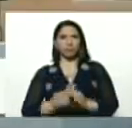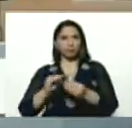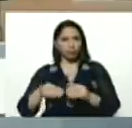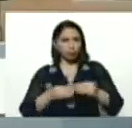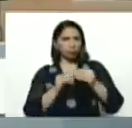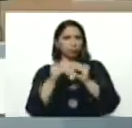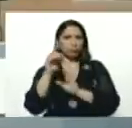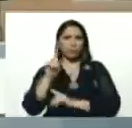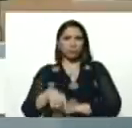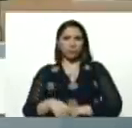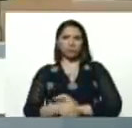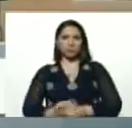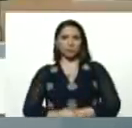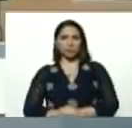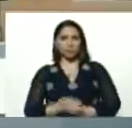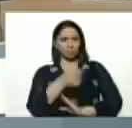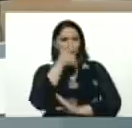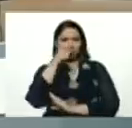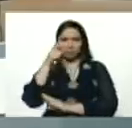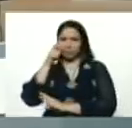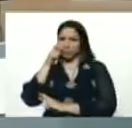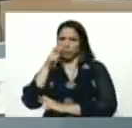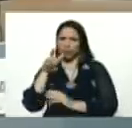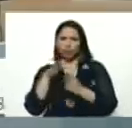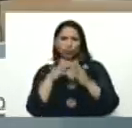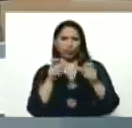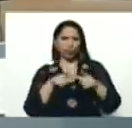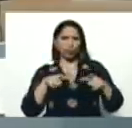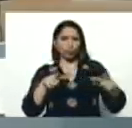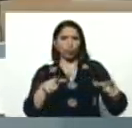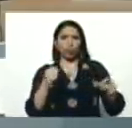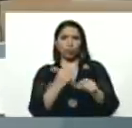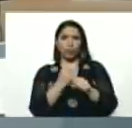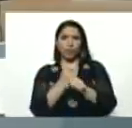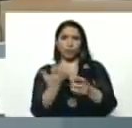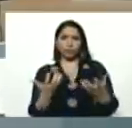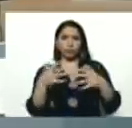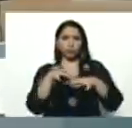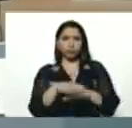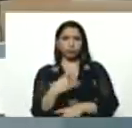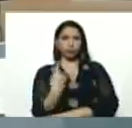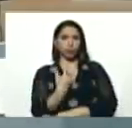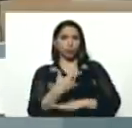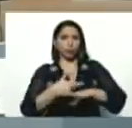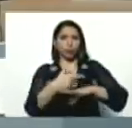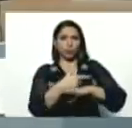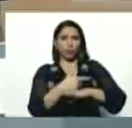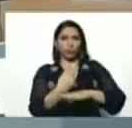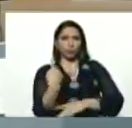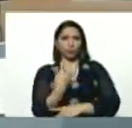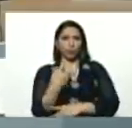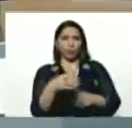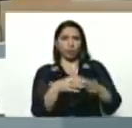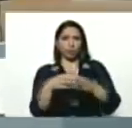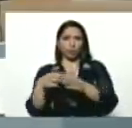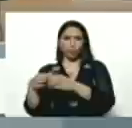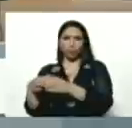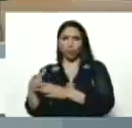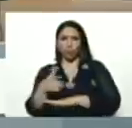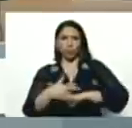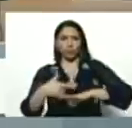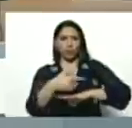también, patrullaje por todos lados, trabajo conjunto, solo gobierno, no es solo estructura, de, de gobierno,